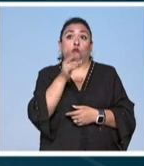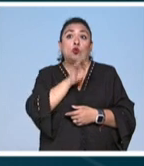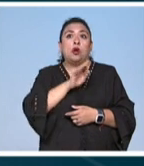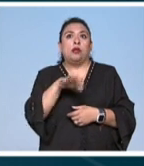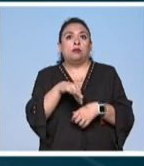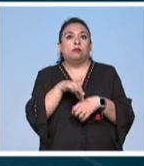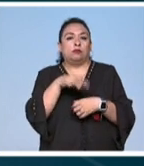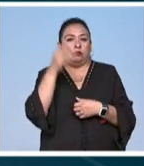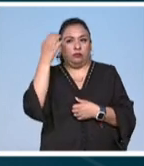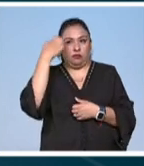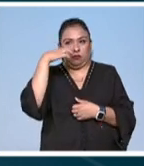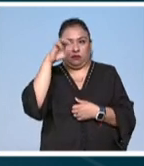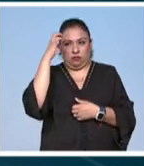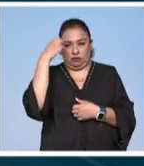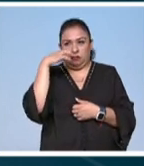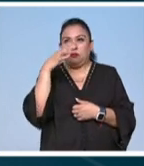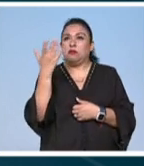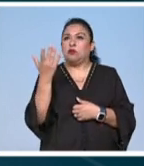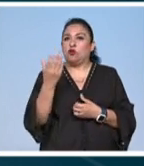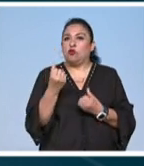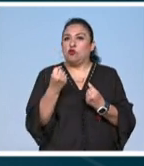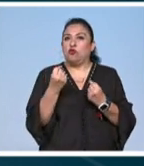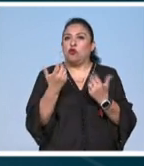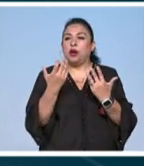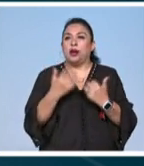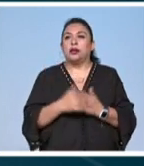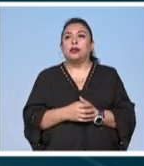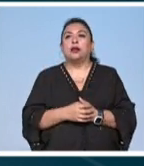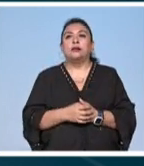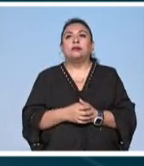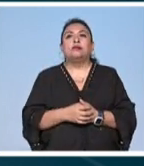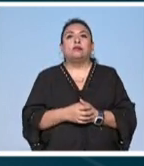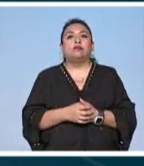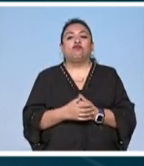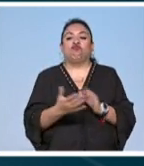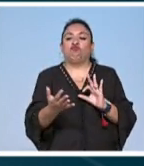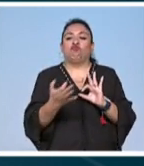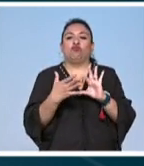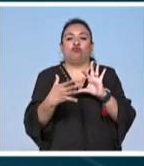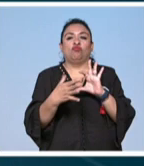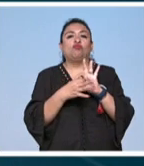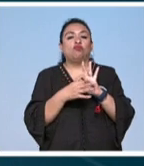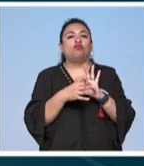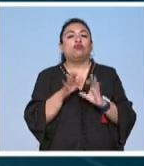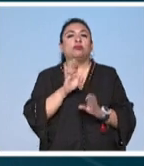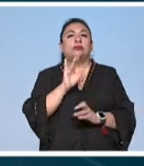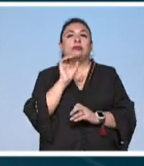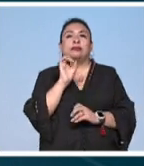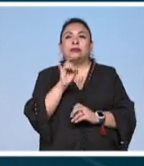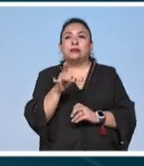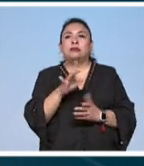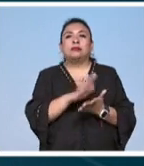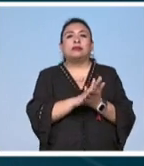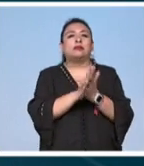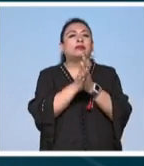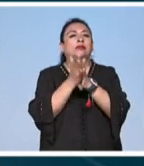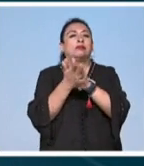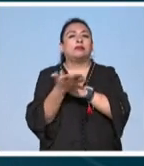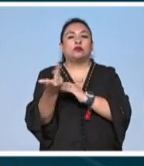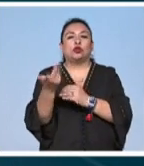una vivencia muy intensa muy proximal y donde se vuelven